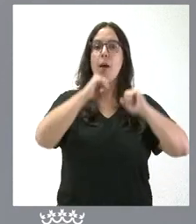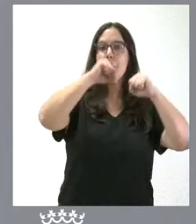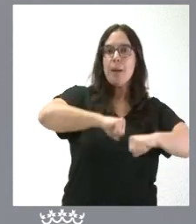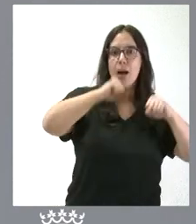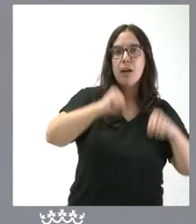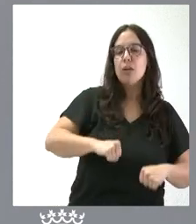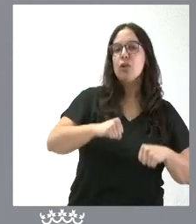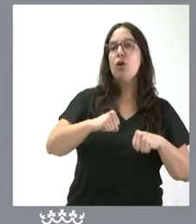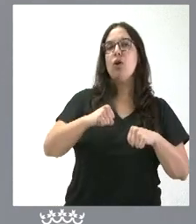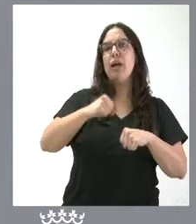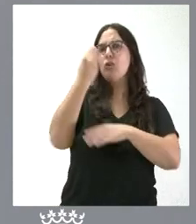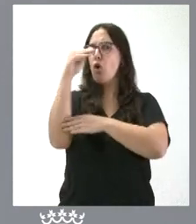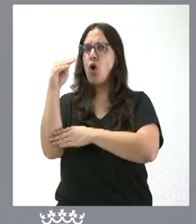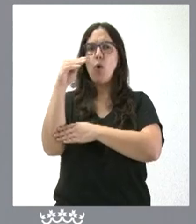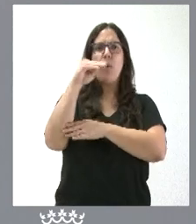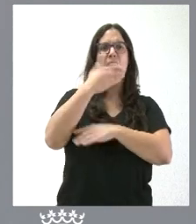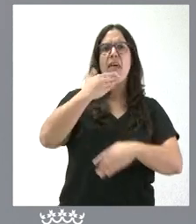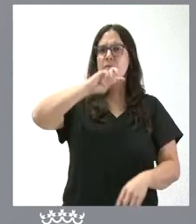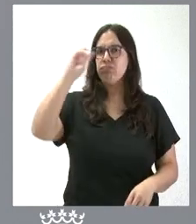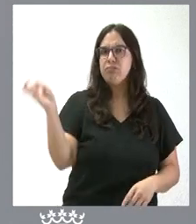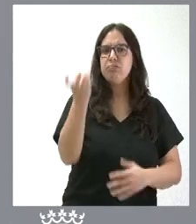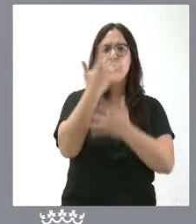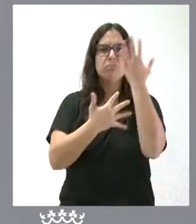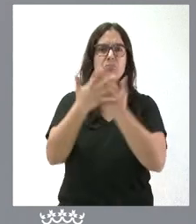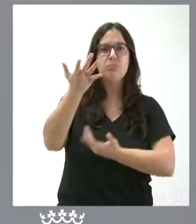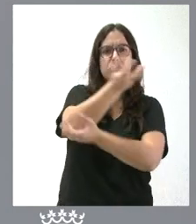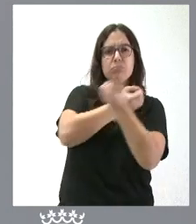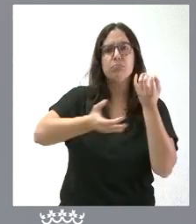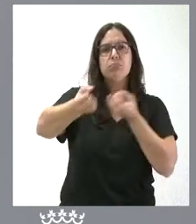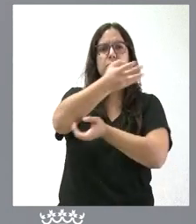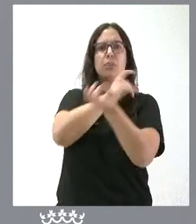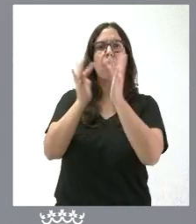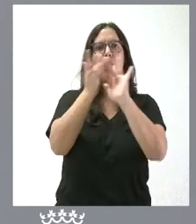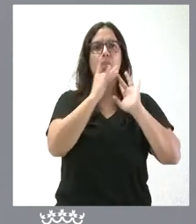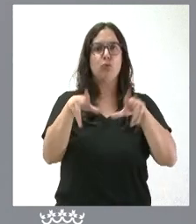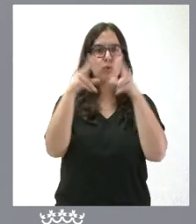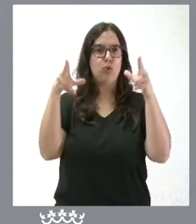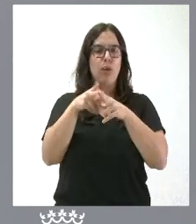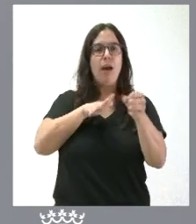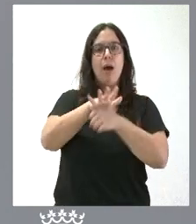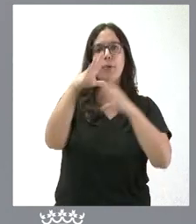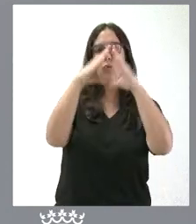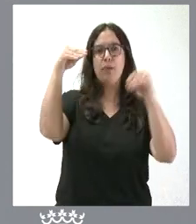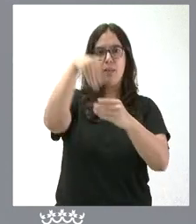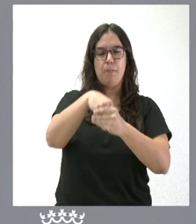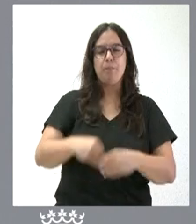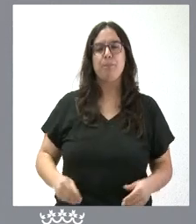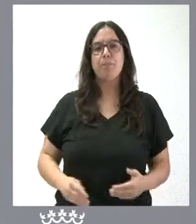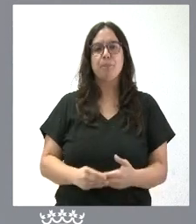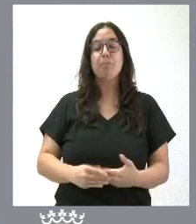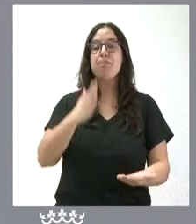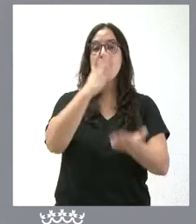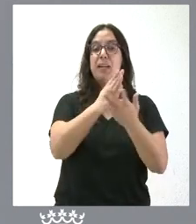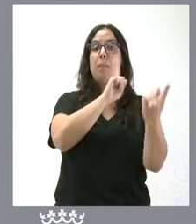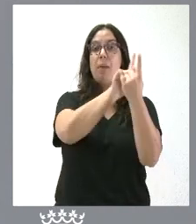como intergeneracional para así establecer un marco de interrelación social en el ámbito universitario. Las clases